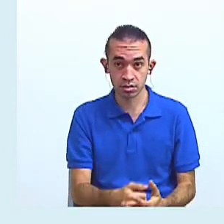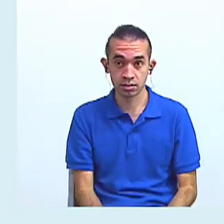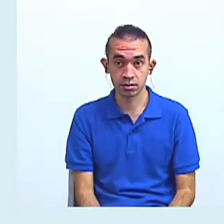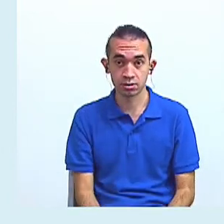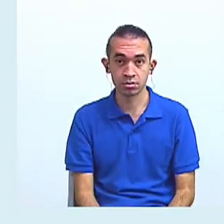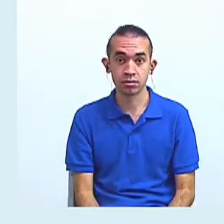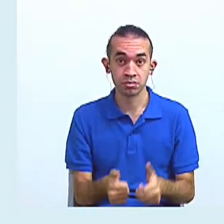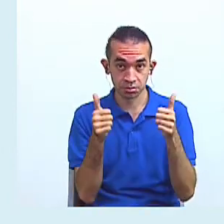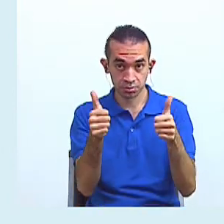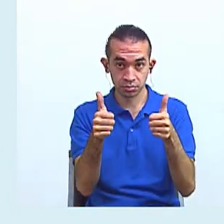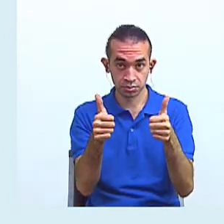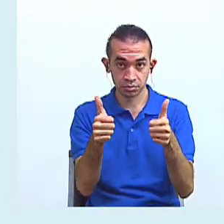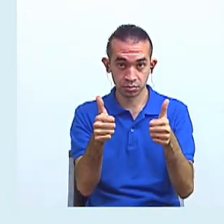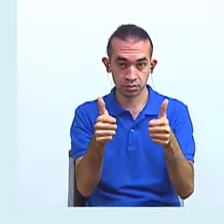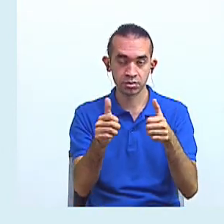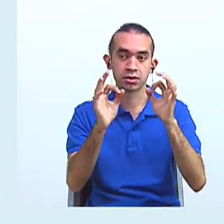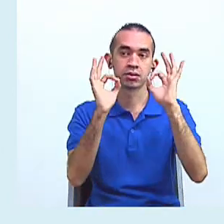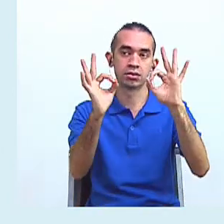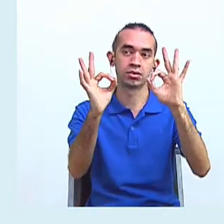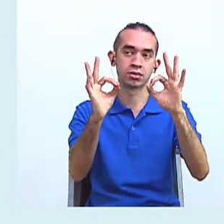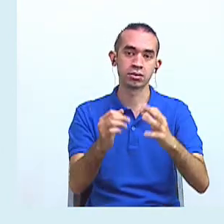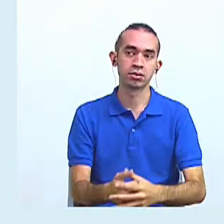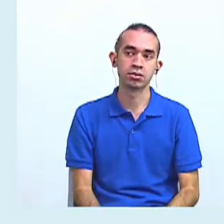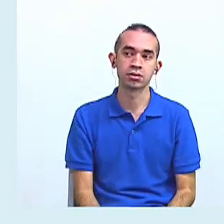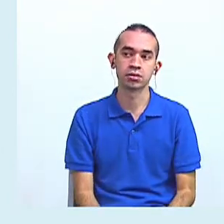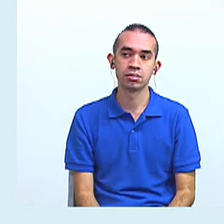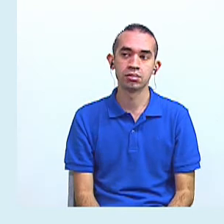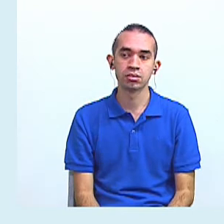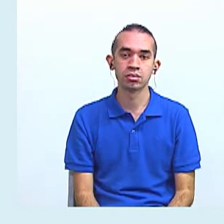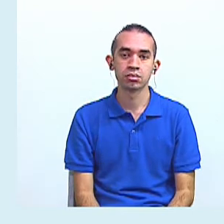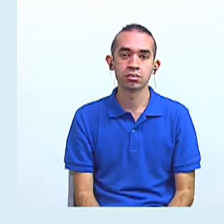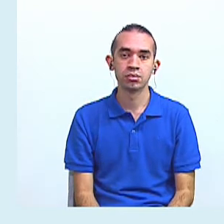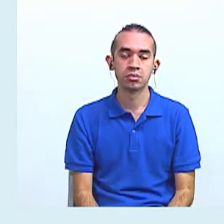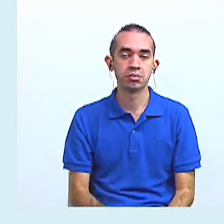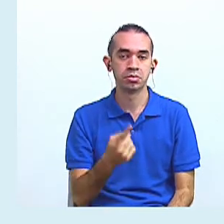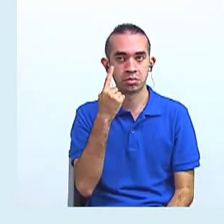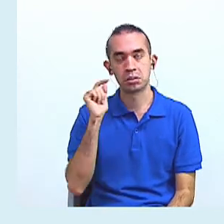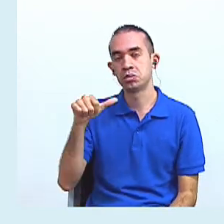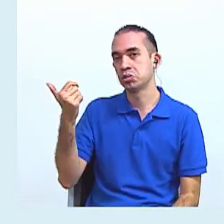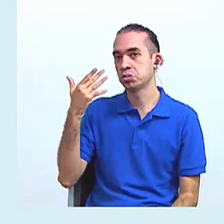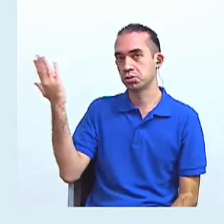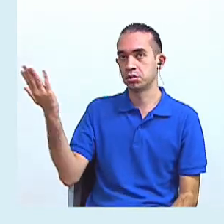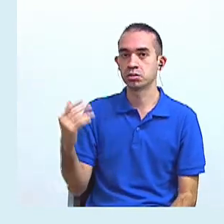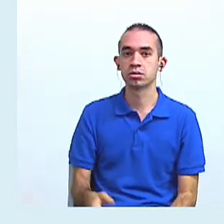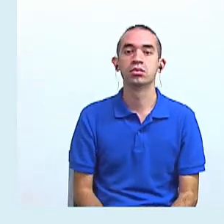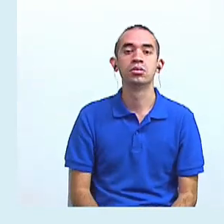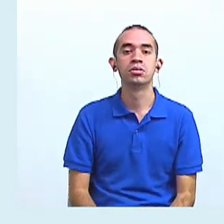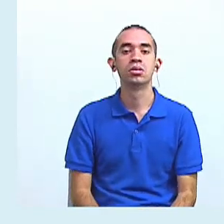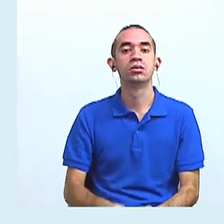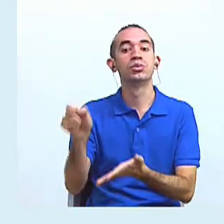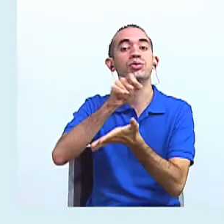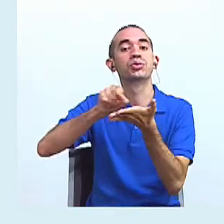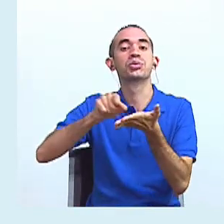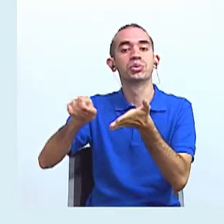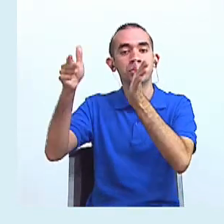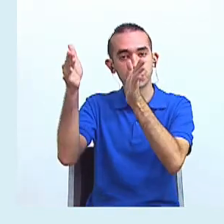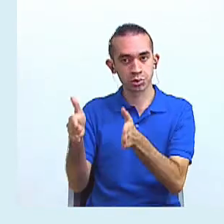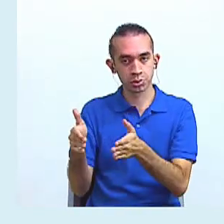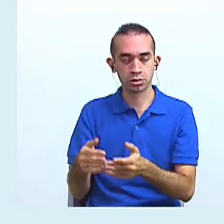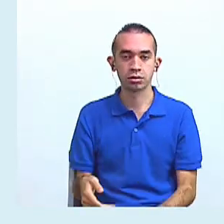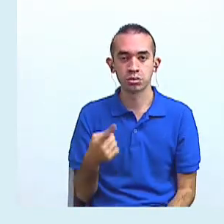Sí. Perfecto. Veamos otro elemento también del paratexto. El autor.